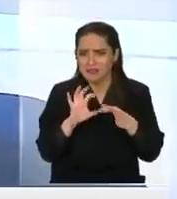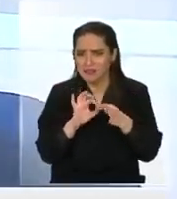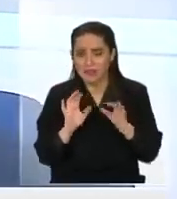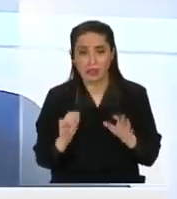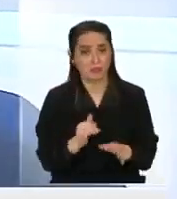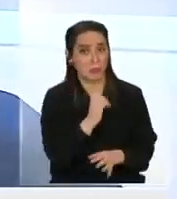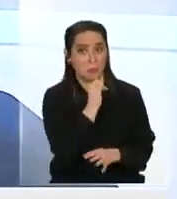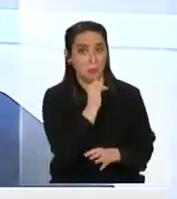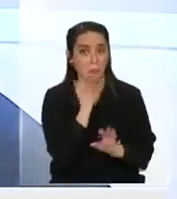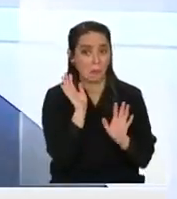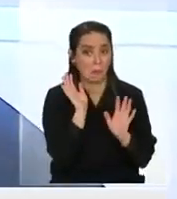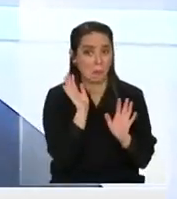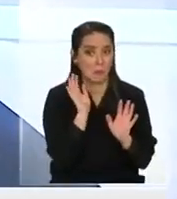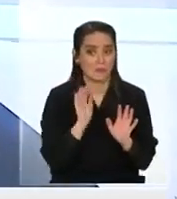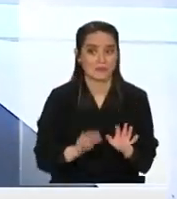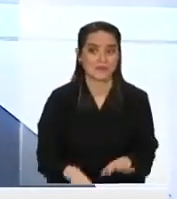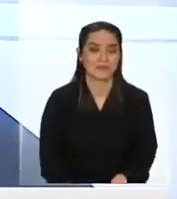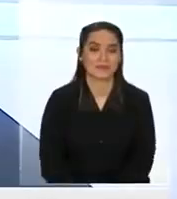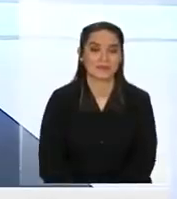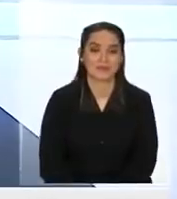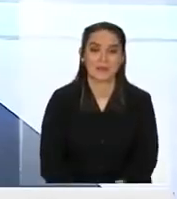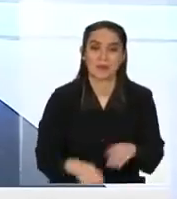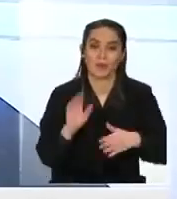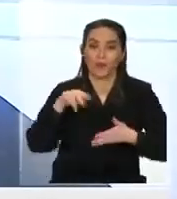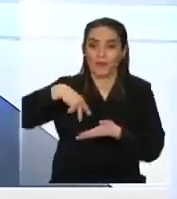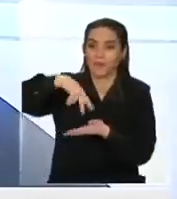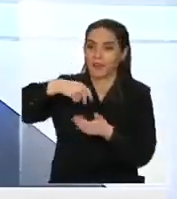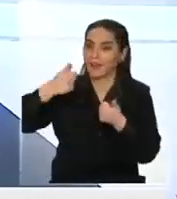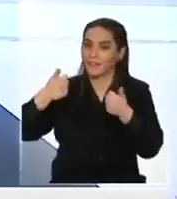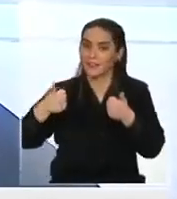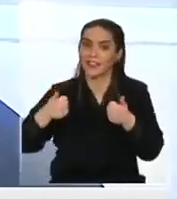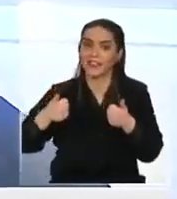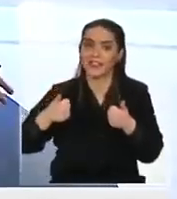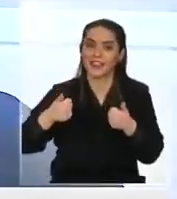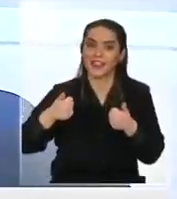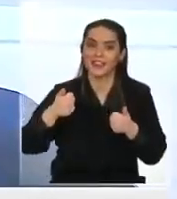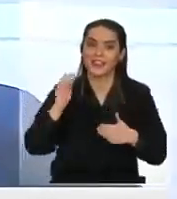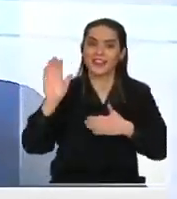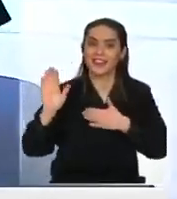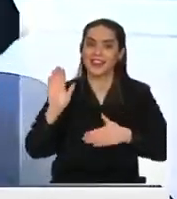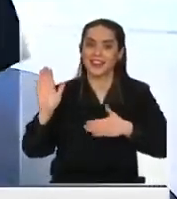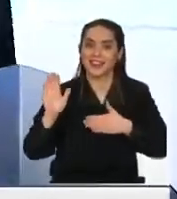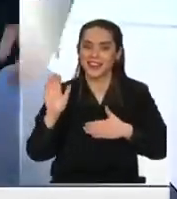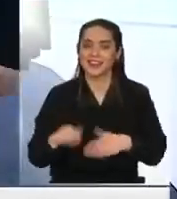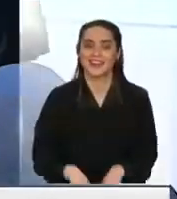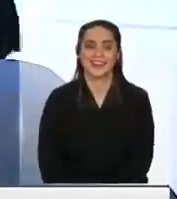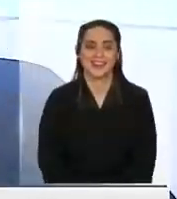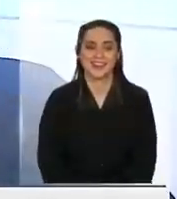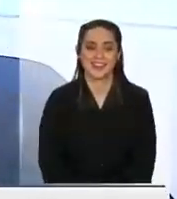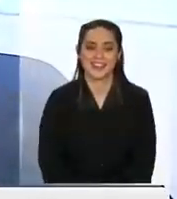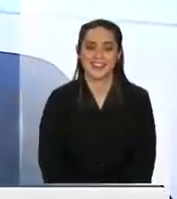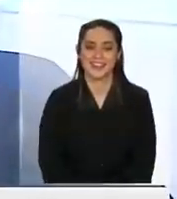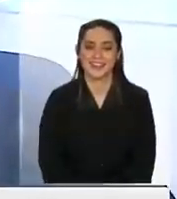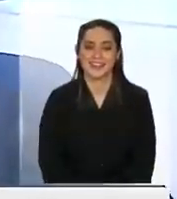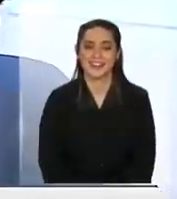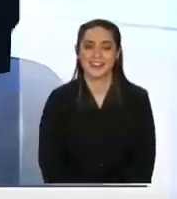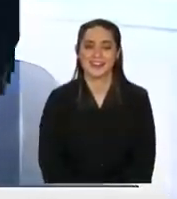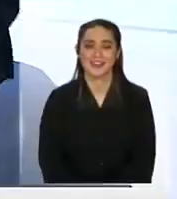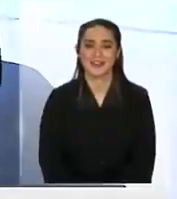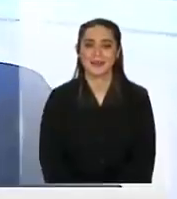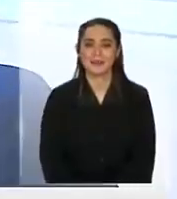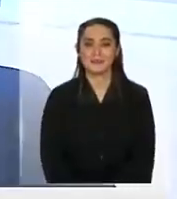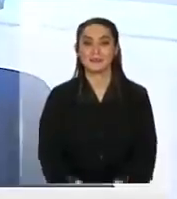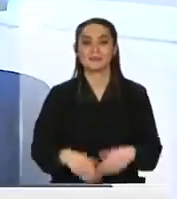No lo sé. ¿No lo sabemos? Pero baila bien, Bueno, ahí está bien. Tiene ese ritmo, mira. Ahí está. Bien, nos vamos